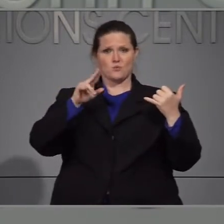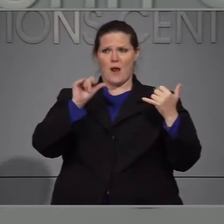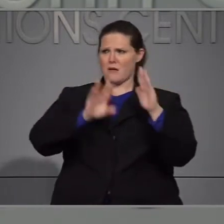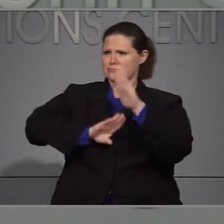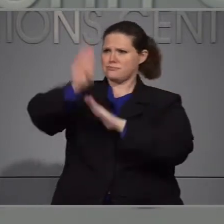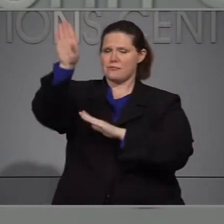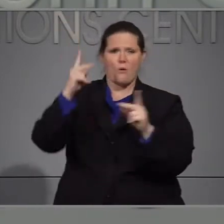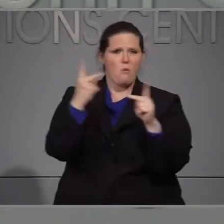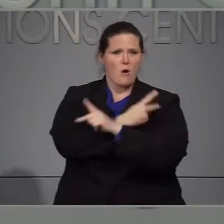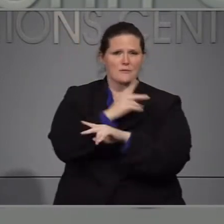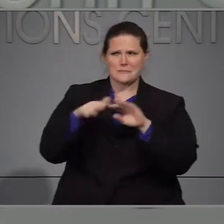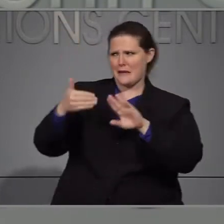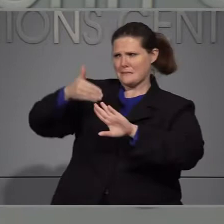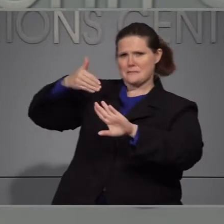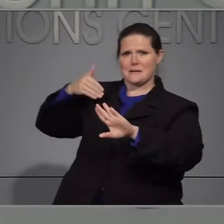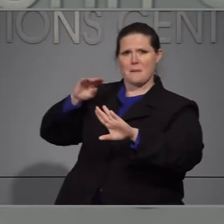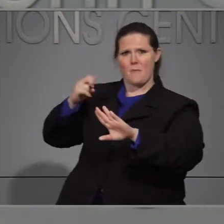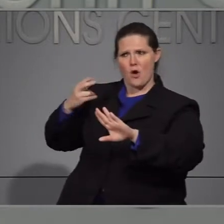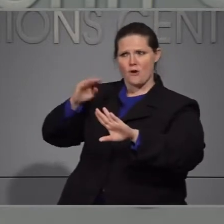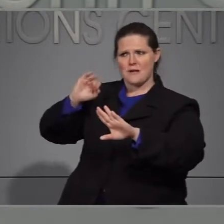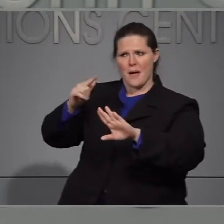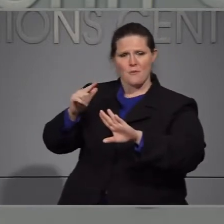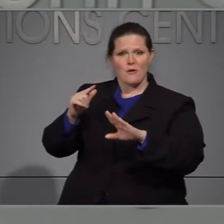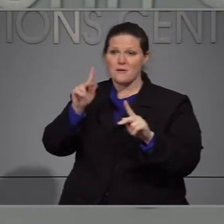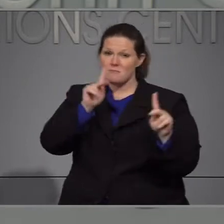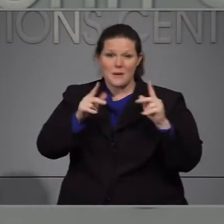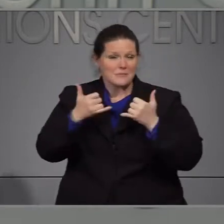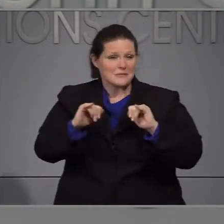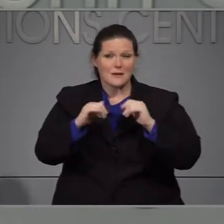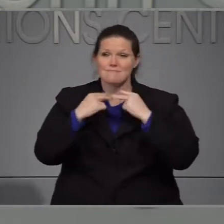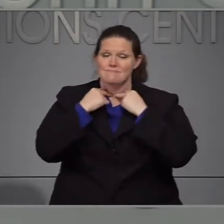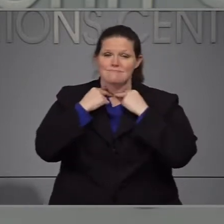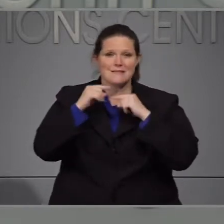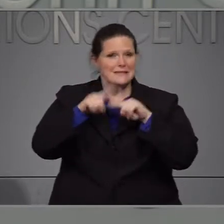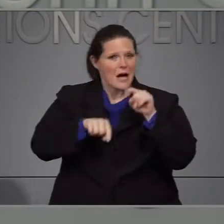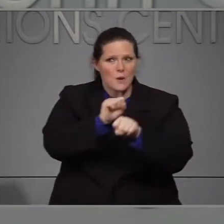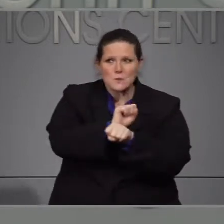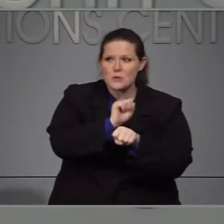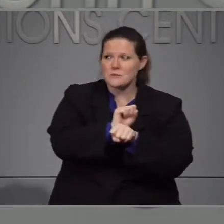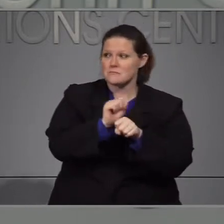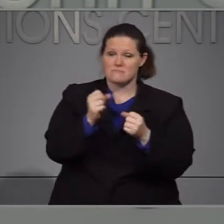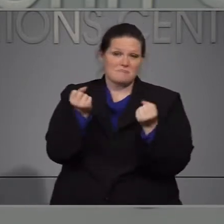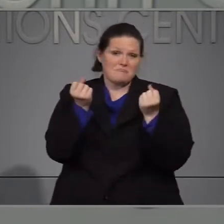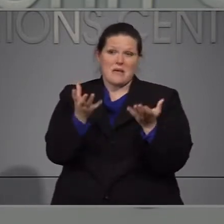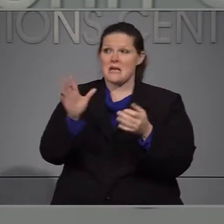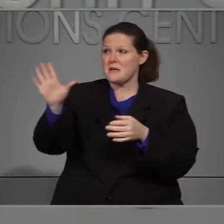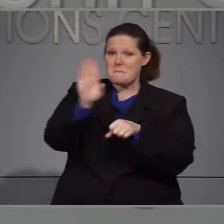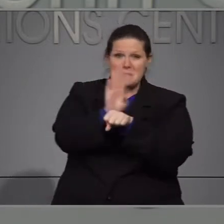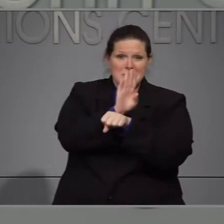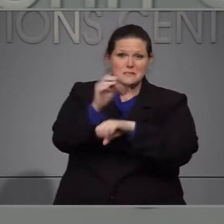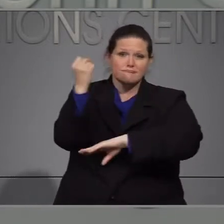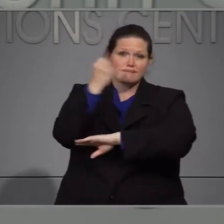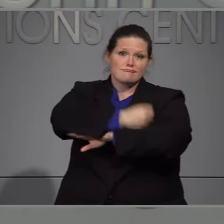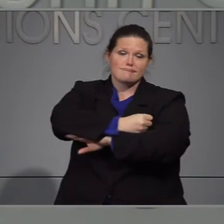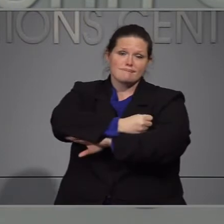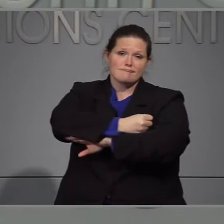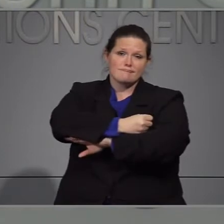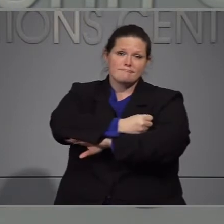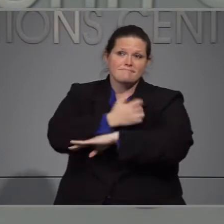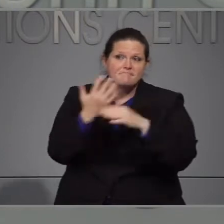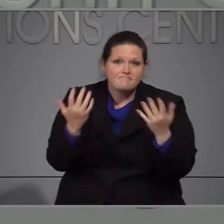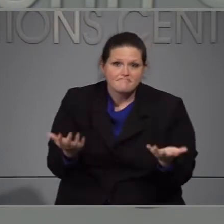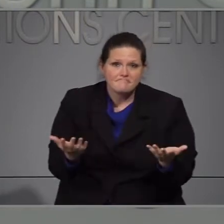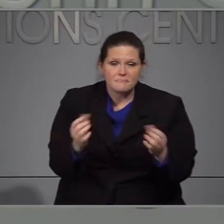marzo y abril. Muchas personas no pueden de manera segura regresar a trabajar. Y muchos no tienen un trabajo al cual